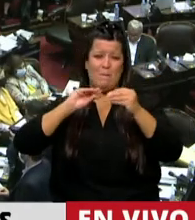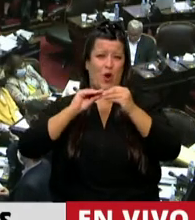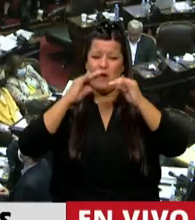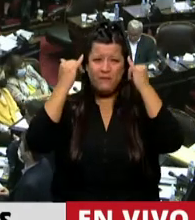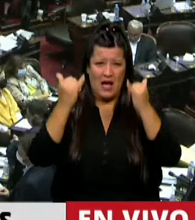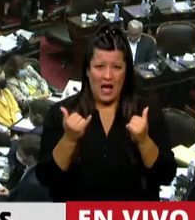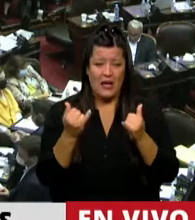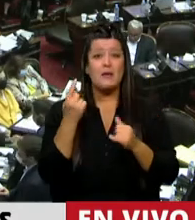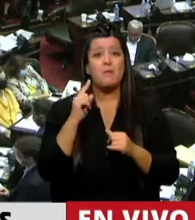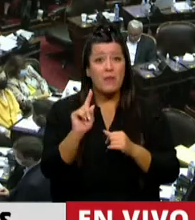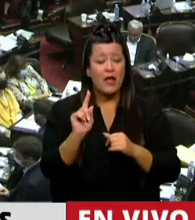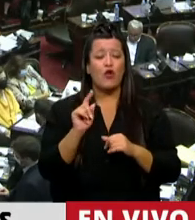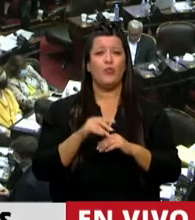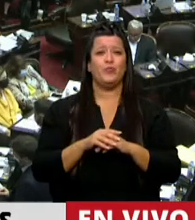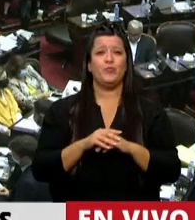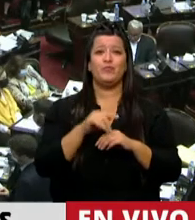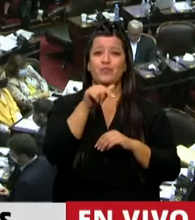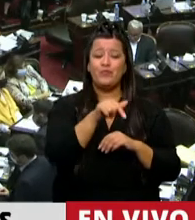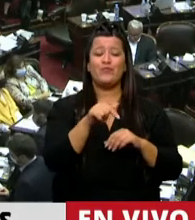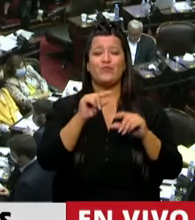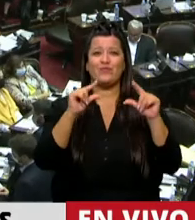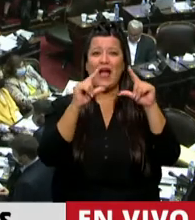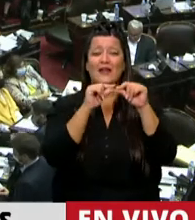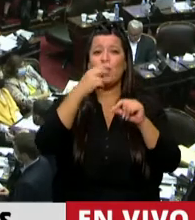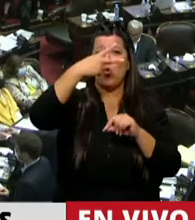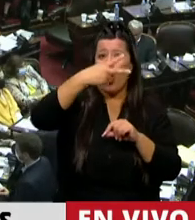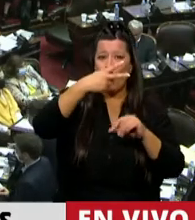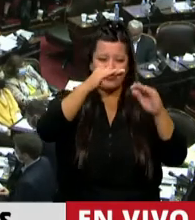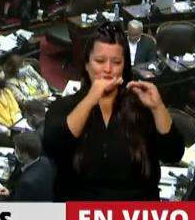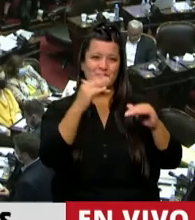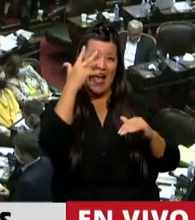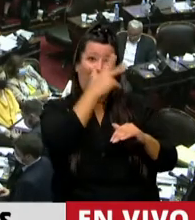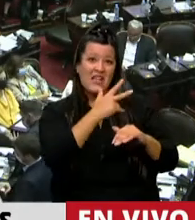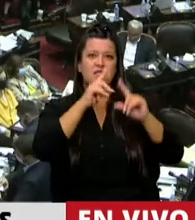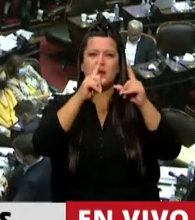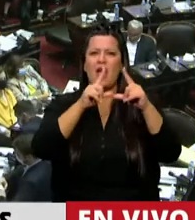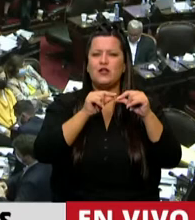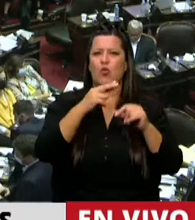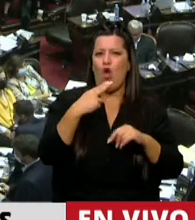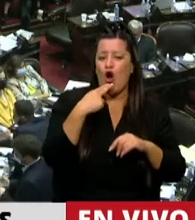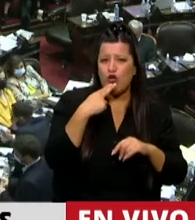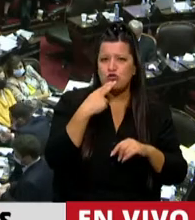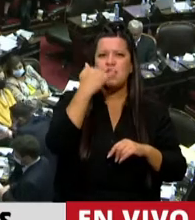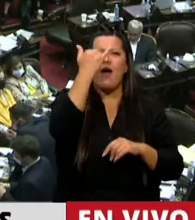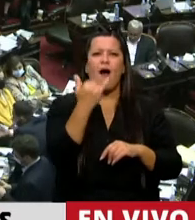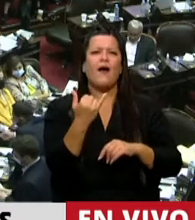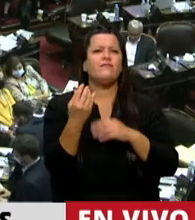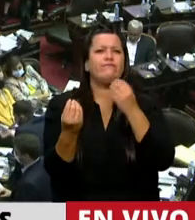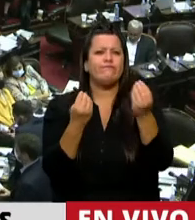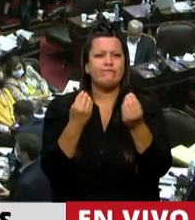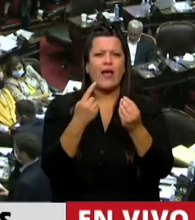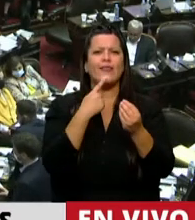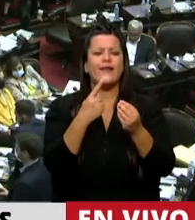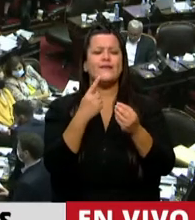en el inciso H del artículo 2 y en el artículo 11 un núcleo que plantea la